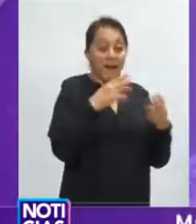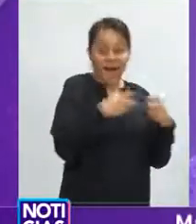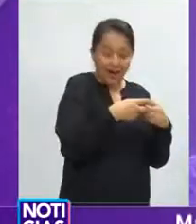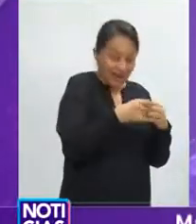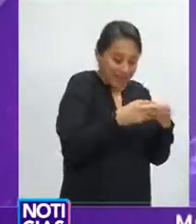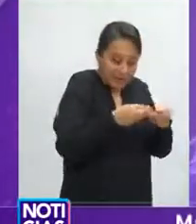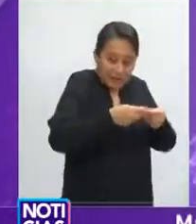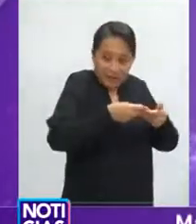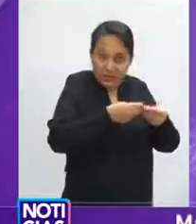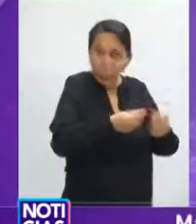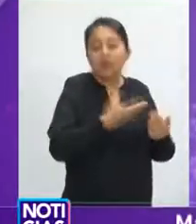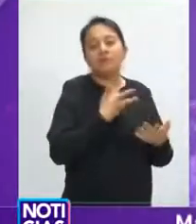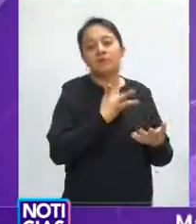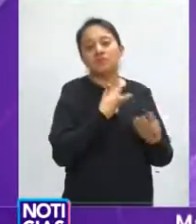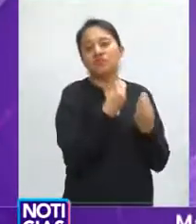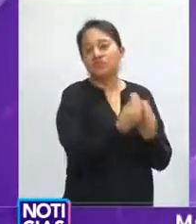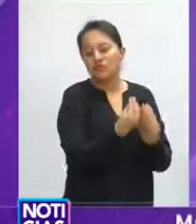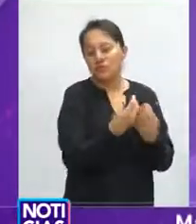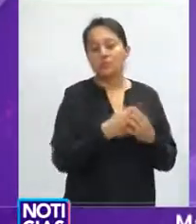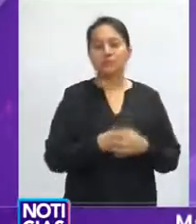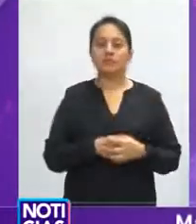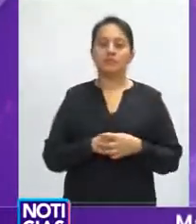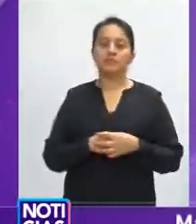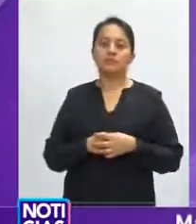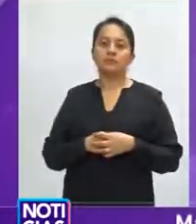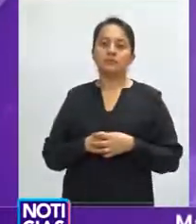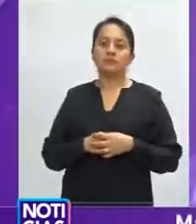para Noticias RTQ, María Isabel Tierra Fría.